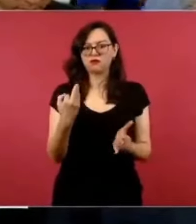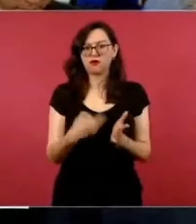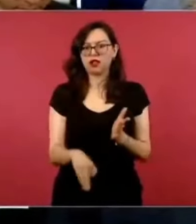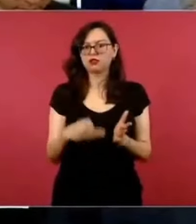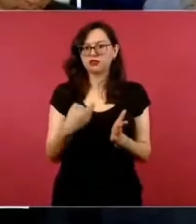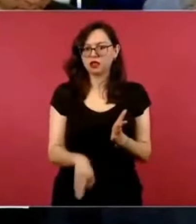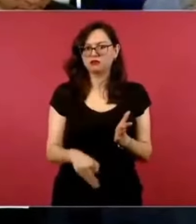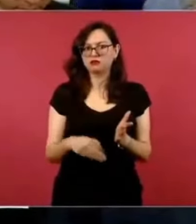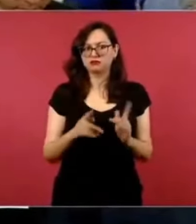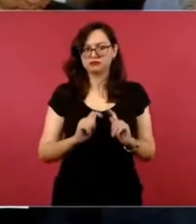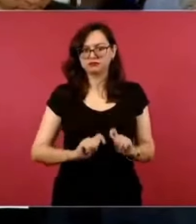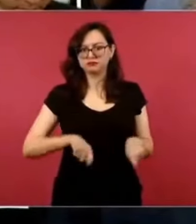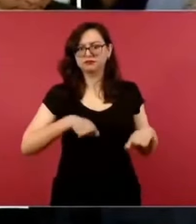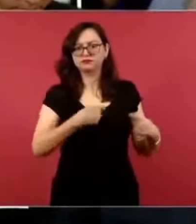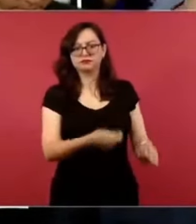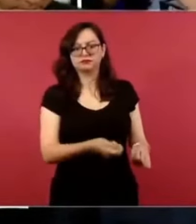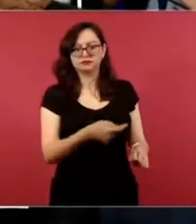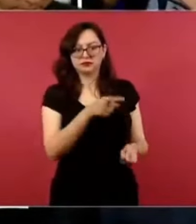administración.